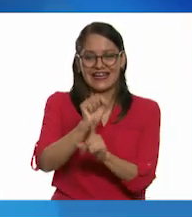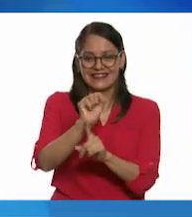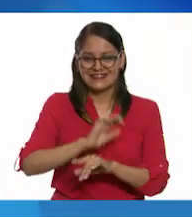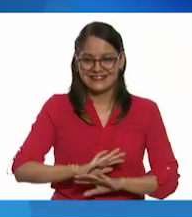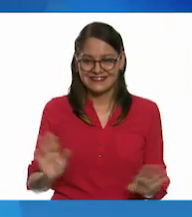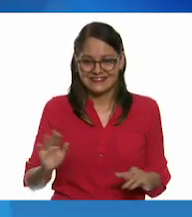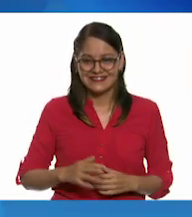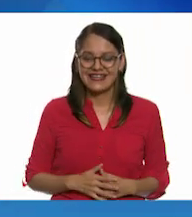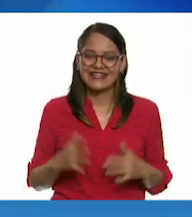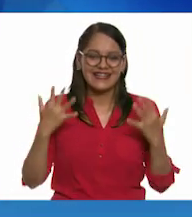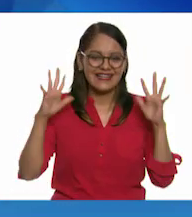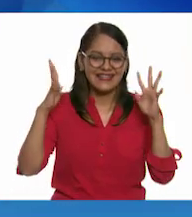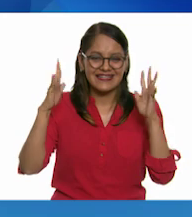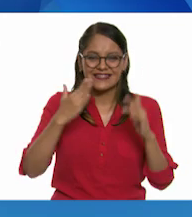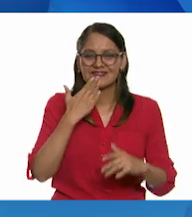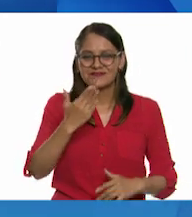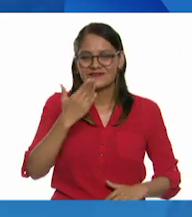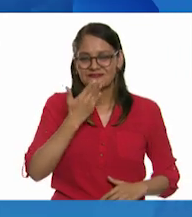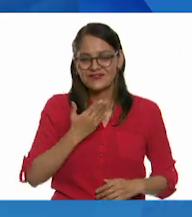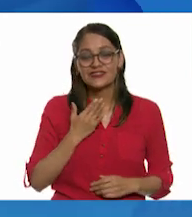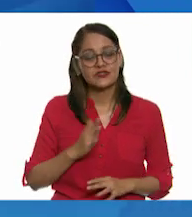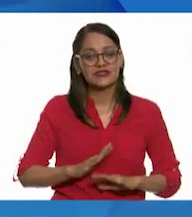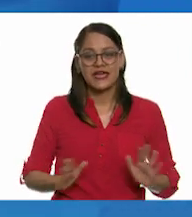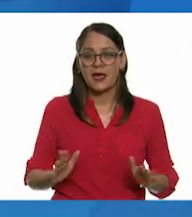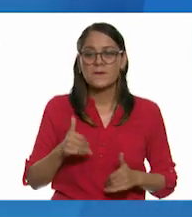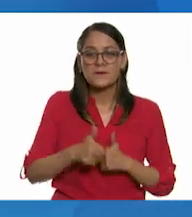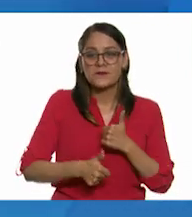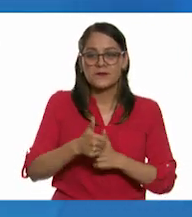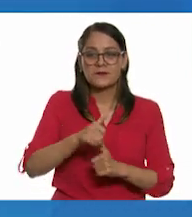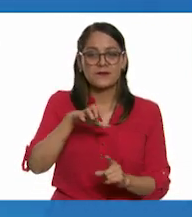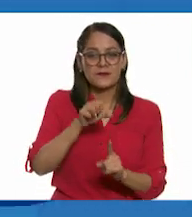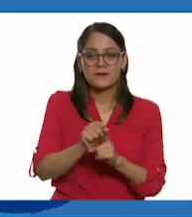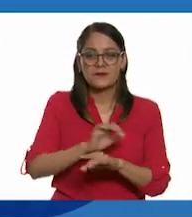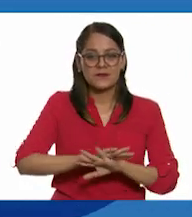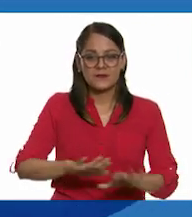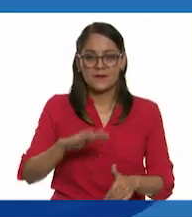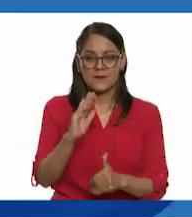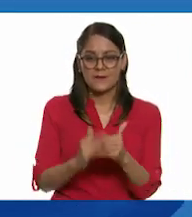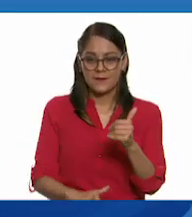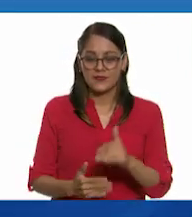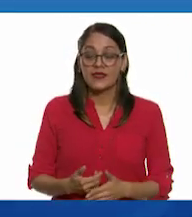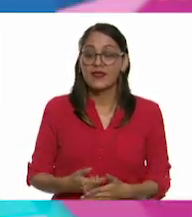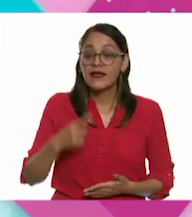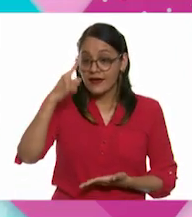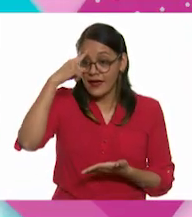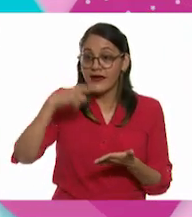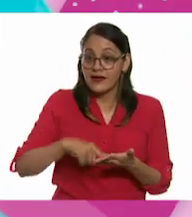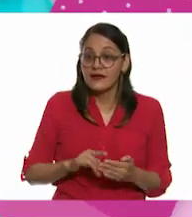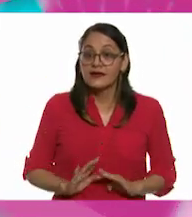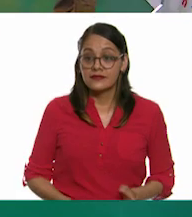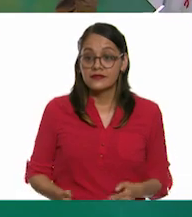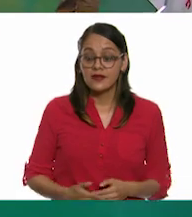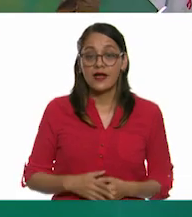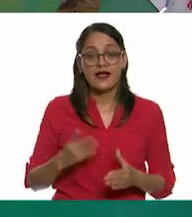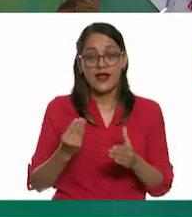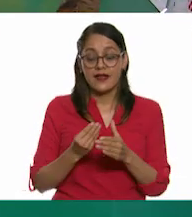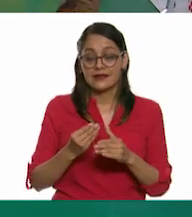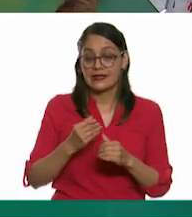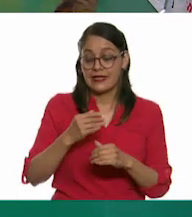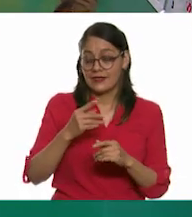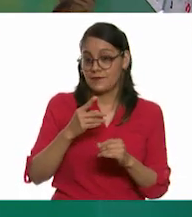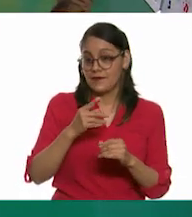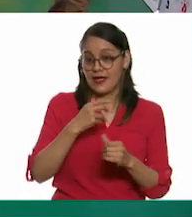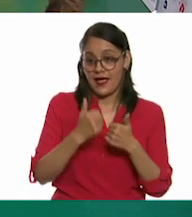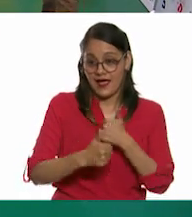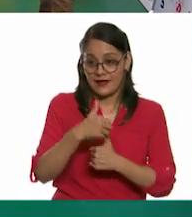Muy bien. Muy bien. Completamos la carrera. Muy bien. ¿Y qué creen? No solamente terminamos la carrera, sino también